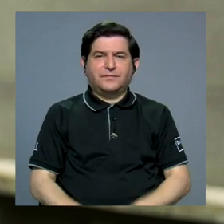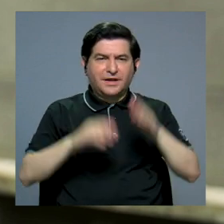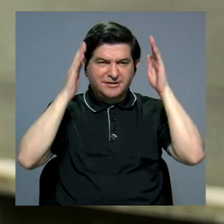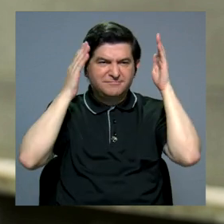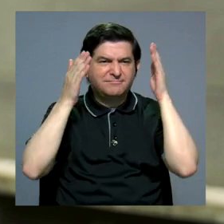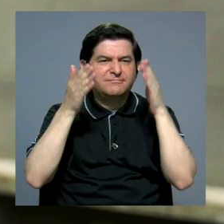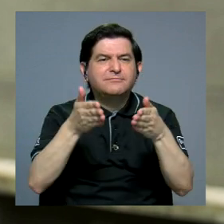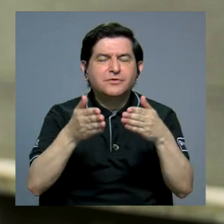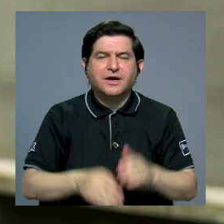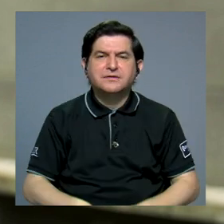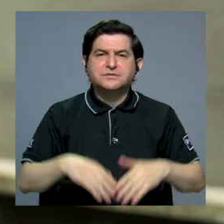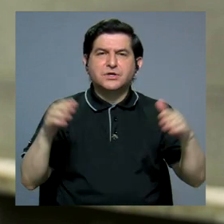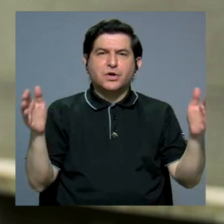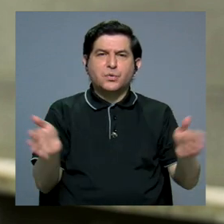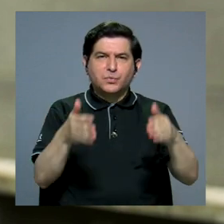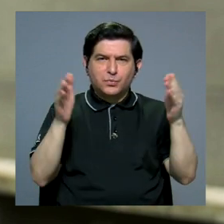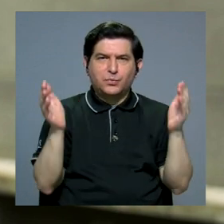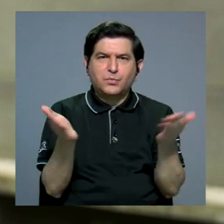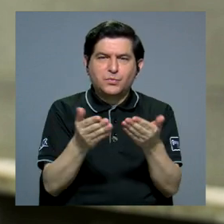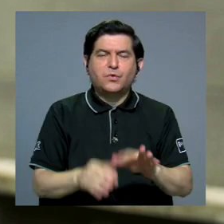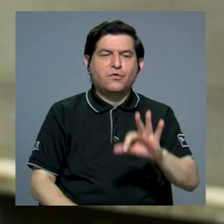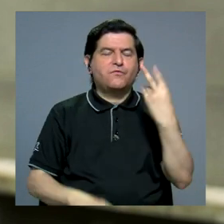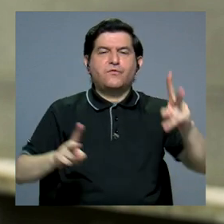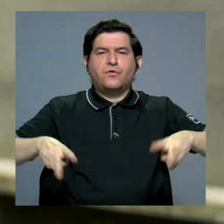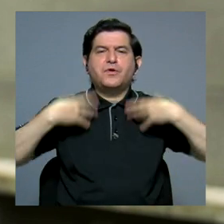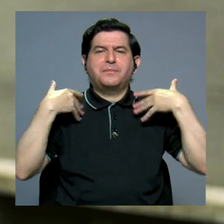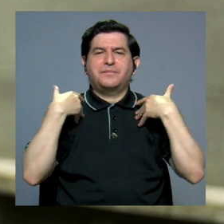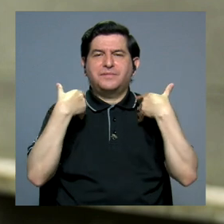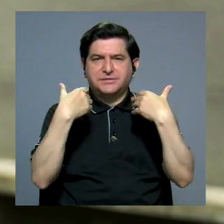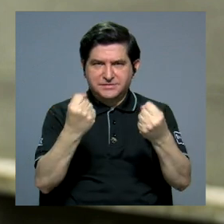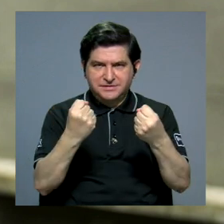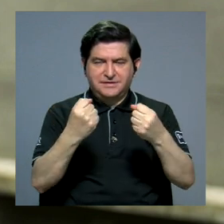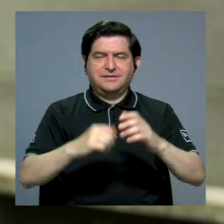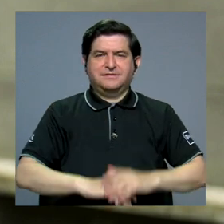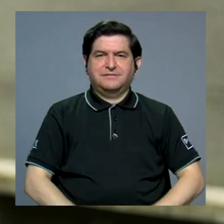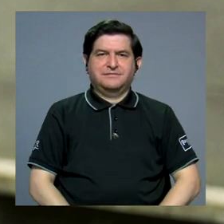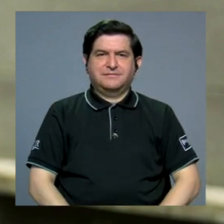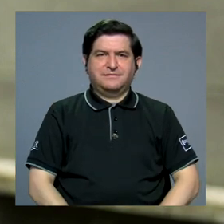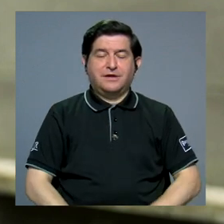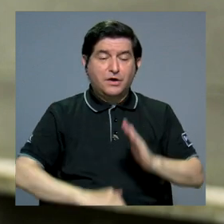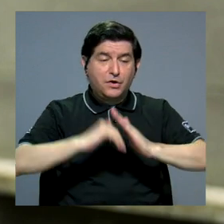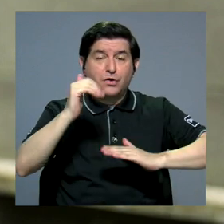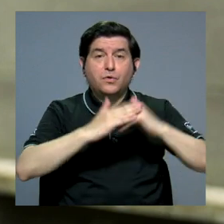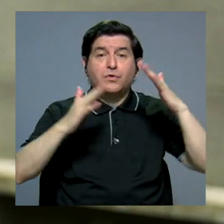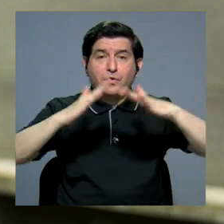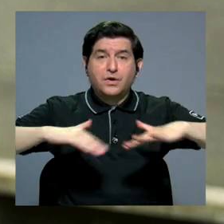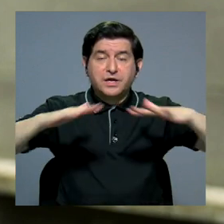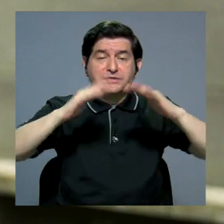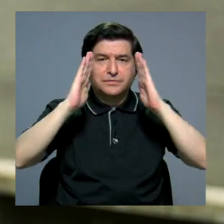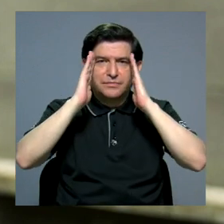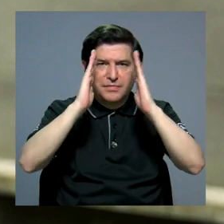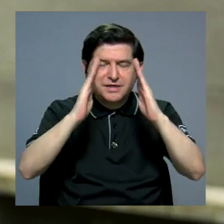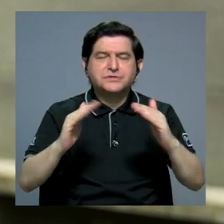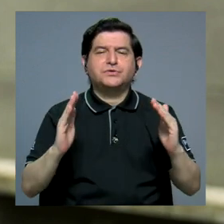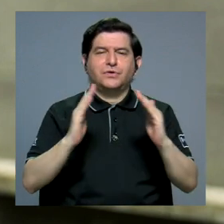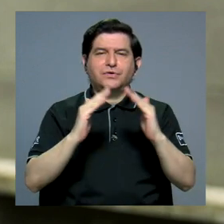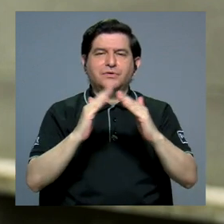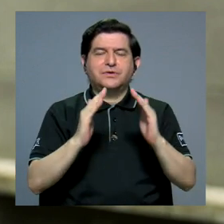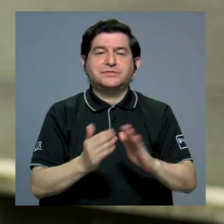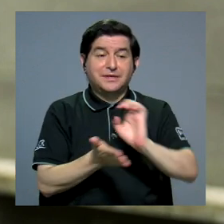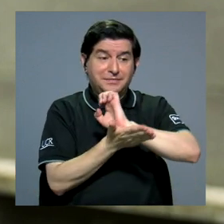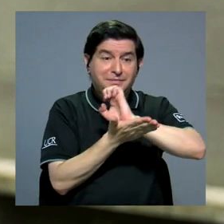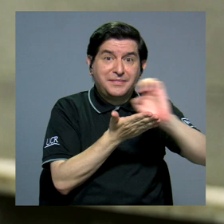enfocadas en la promoción de estilos de vida saludable, en la construcción de espacios de escucha y